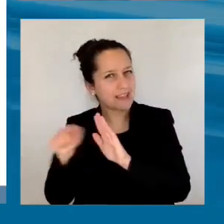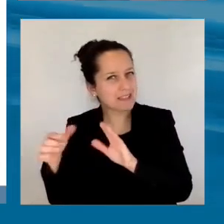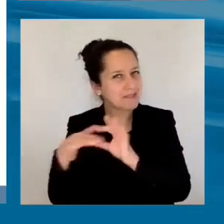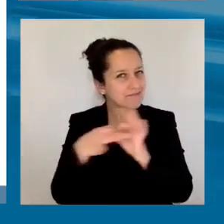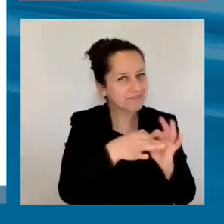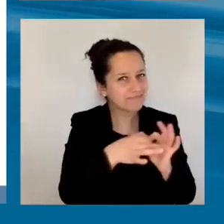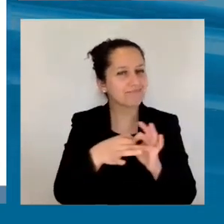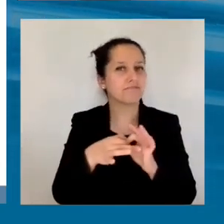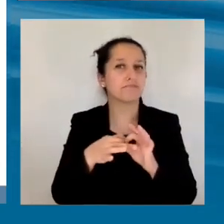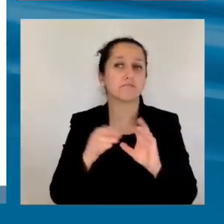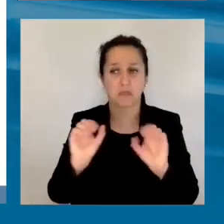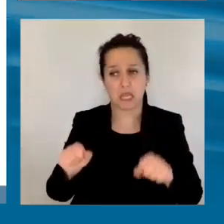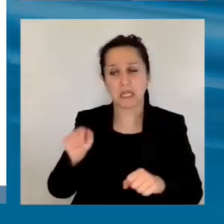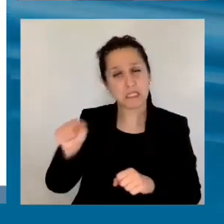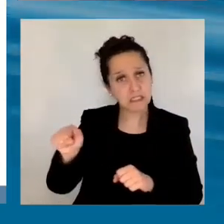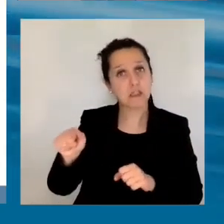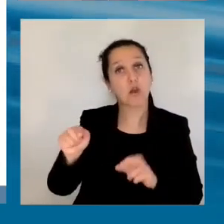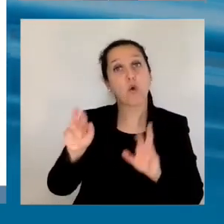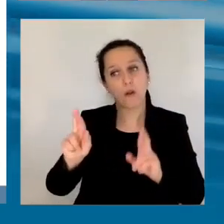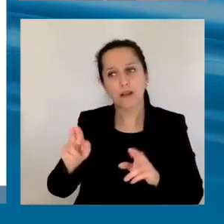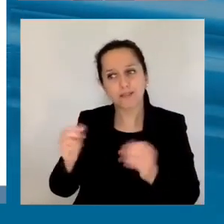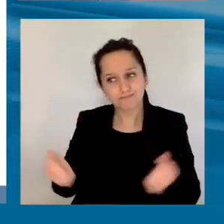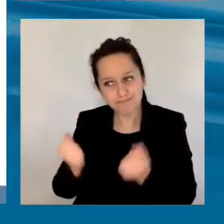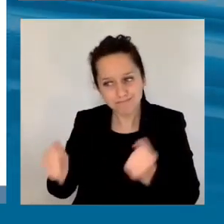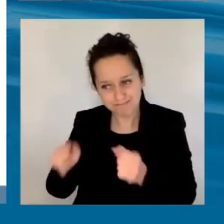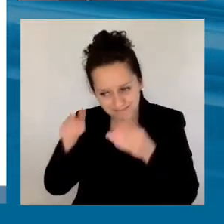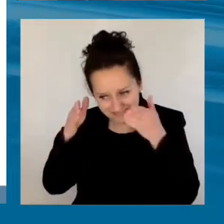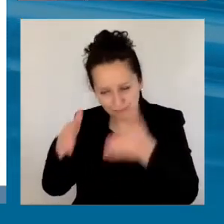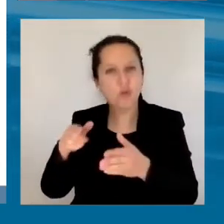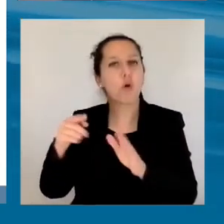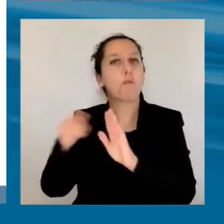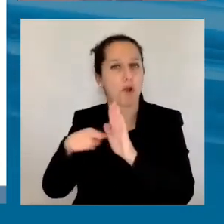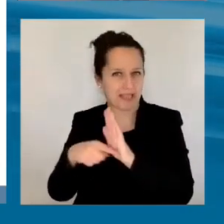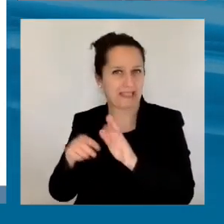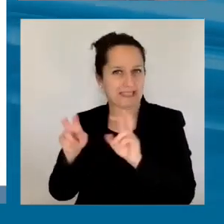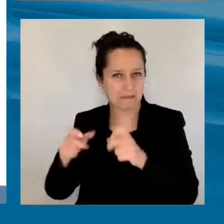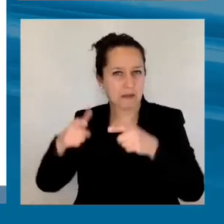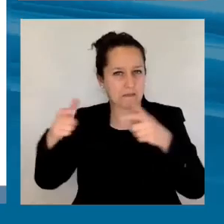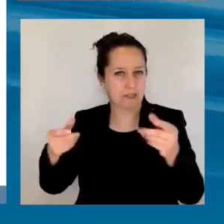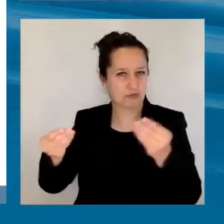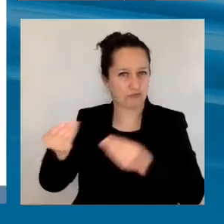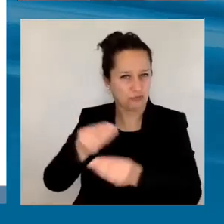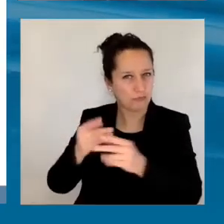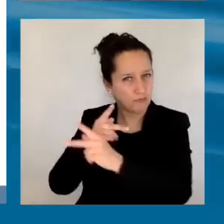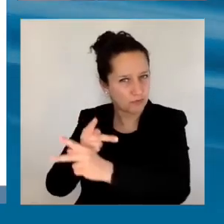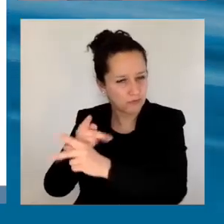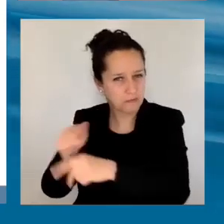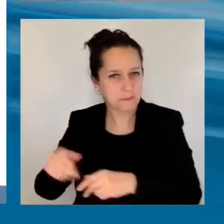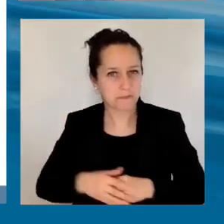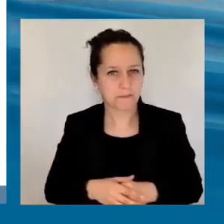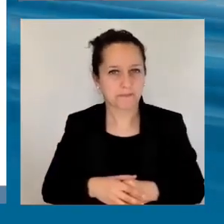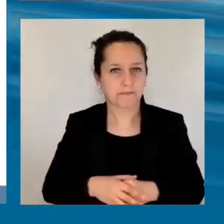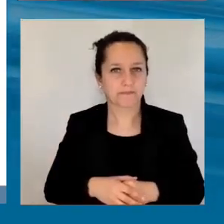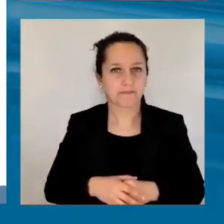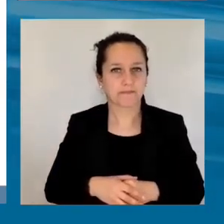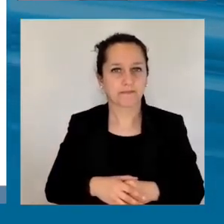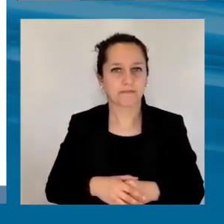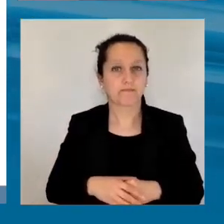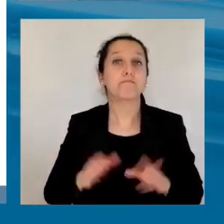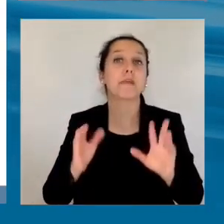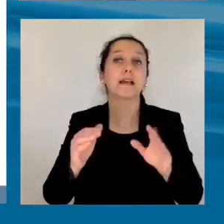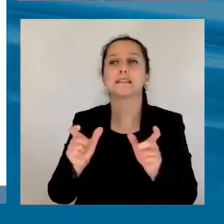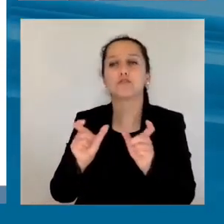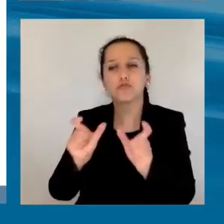debería utilizarse más intensamente, el fortalecimiento del monitoreo del ciclo crediticio y el